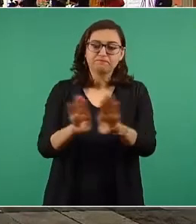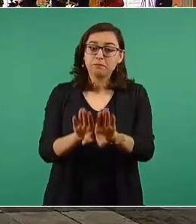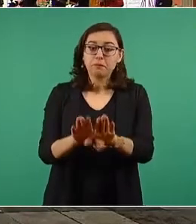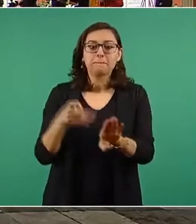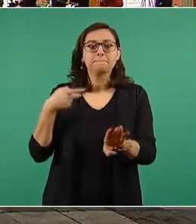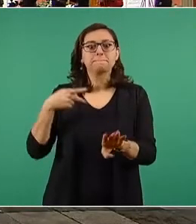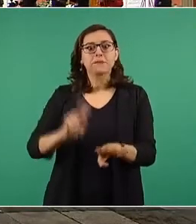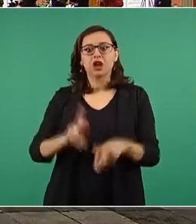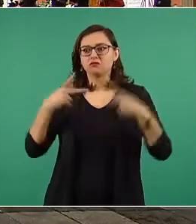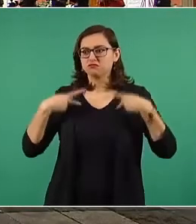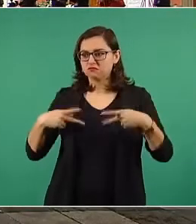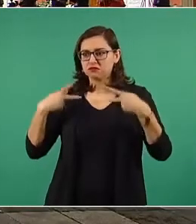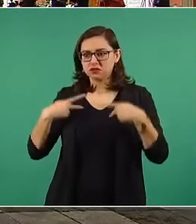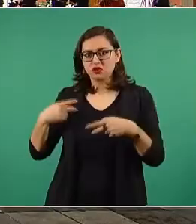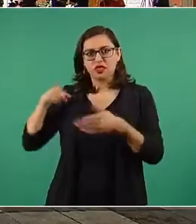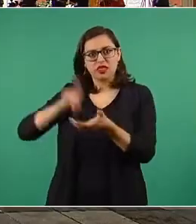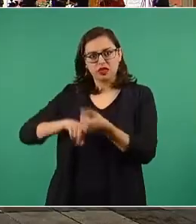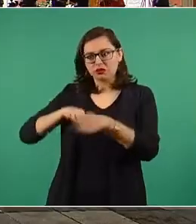trabajadores. Además,